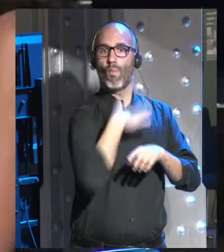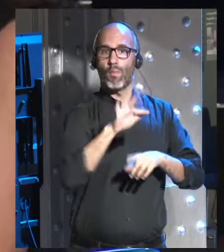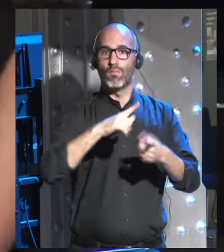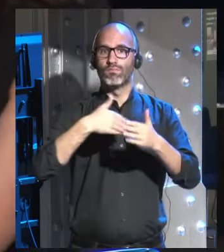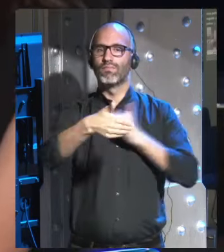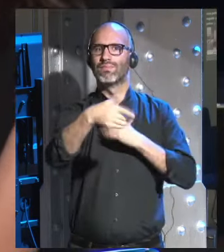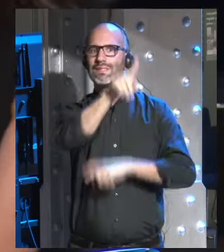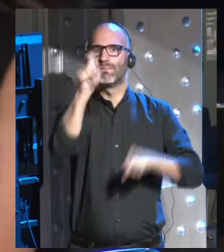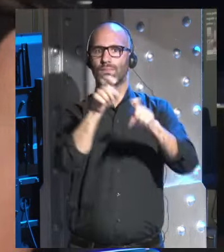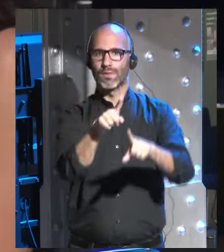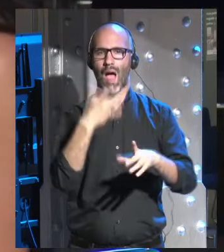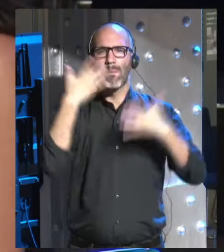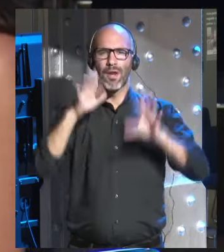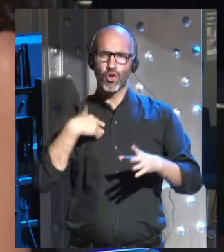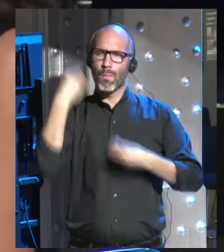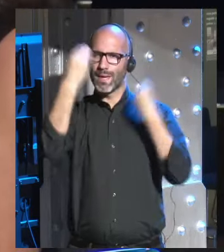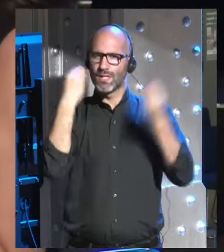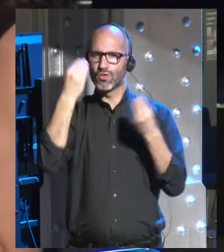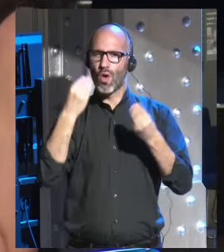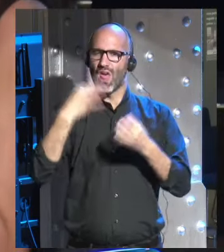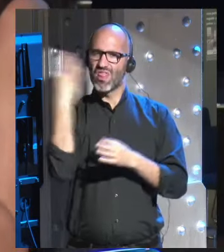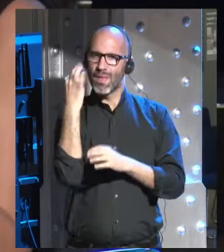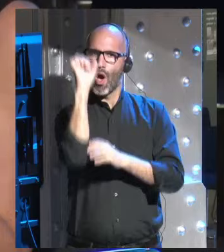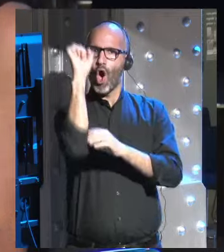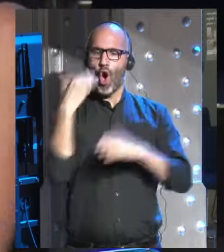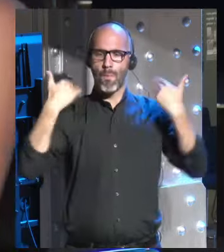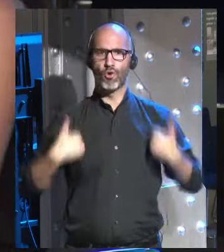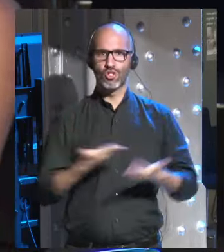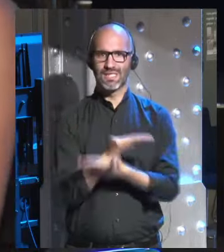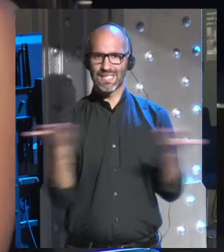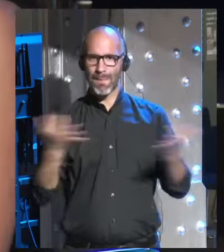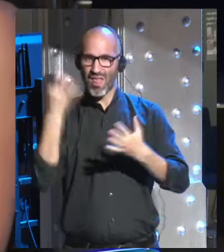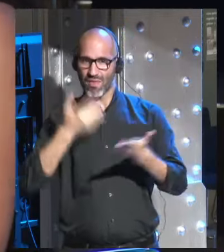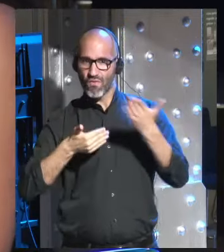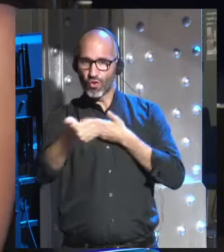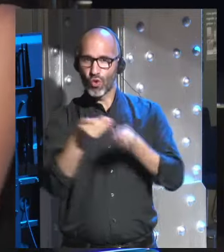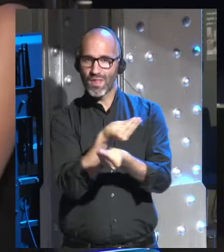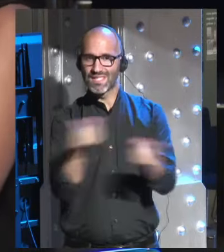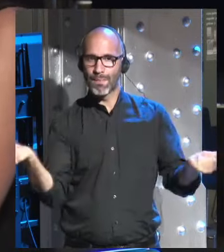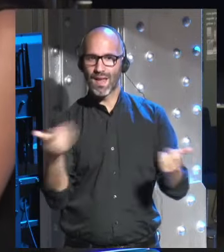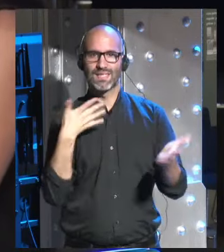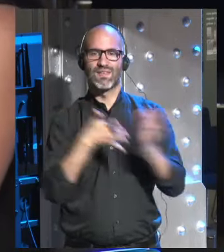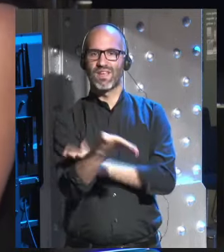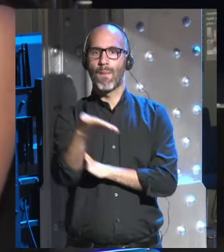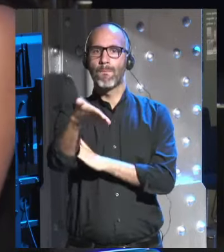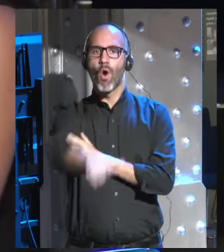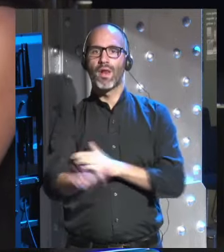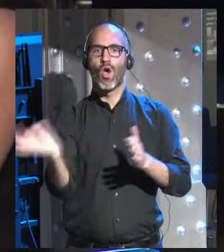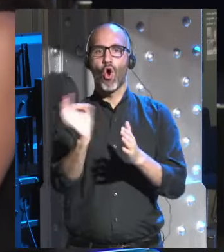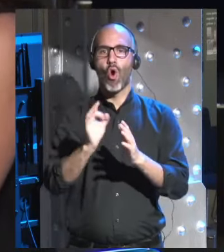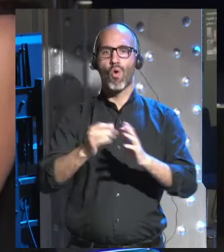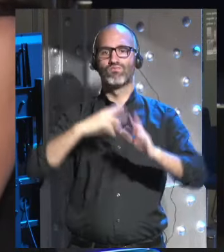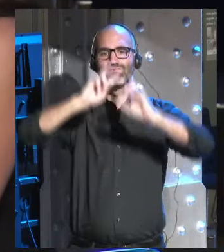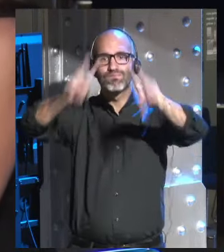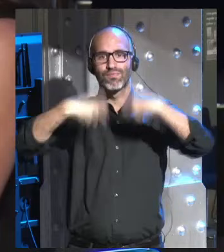¿debería el hombre el Homo Sapiens desaparecer y quien dice desaparecer dice morir o mutar